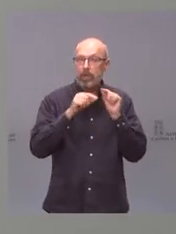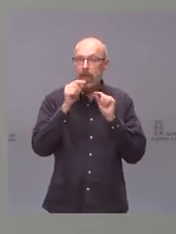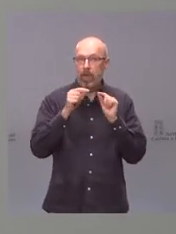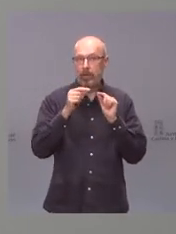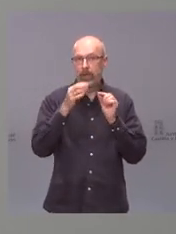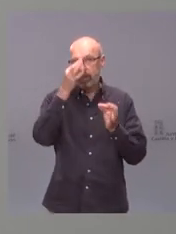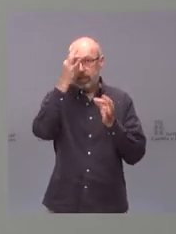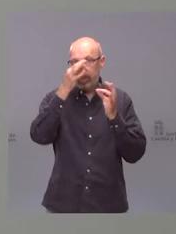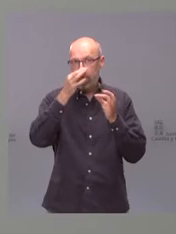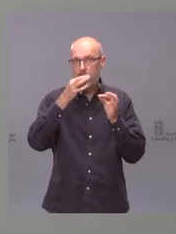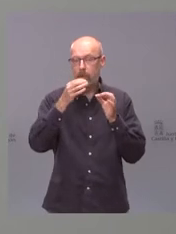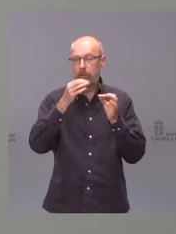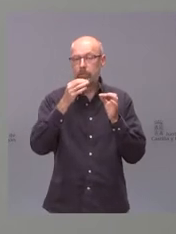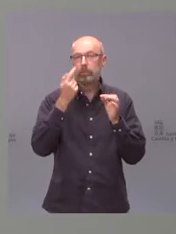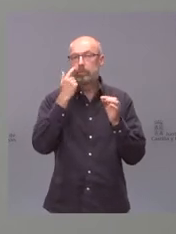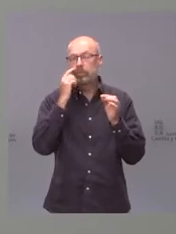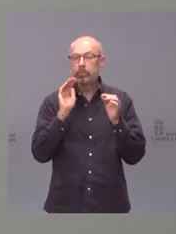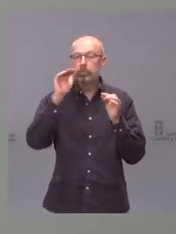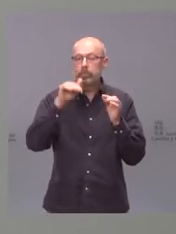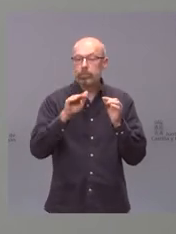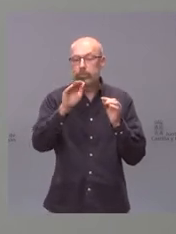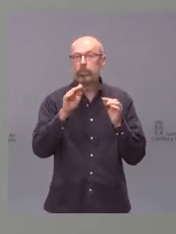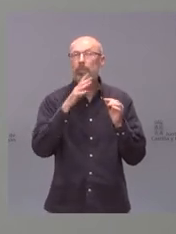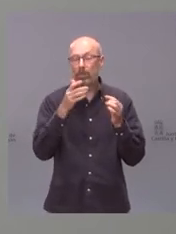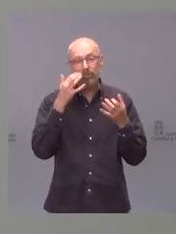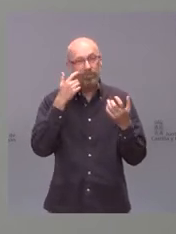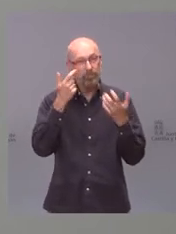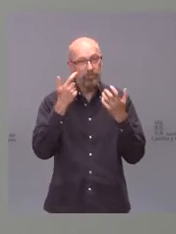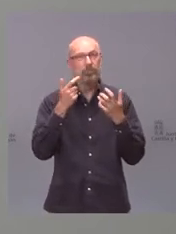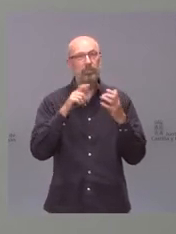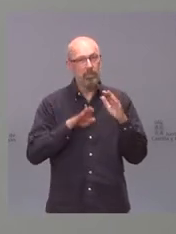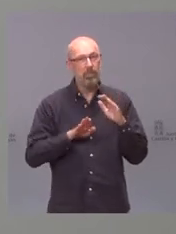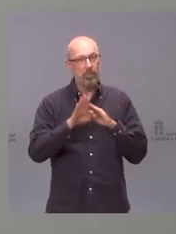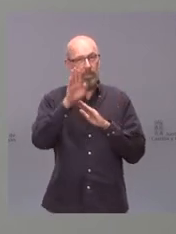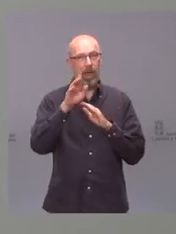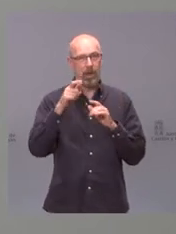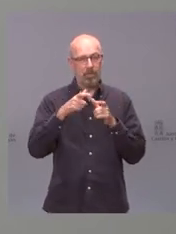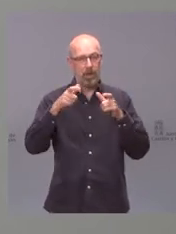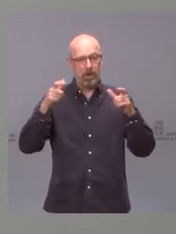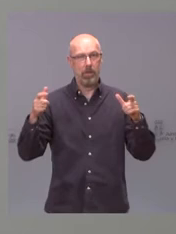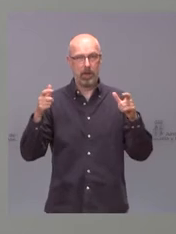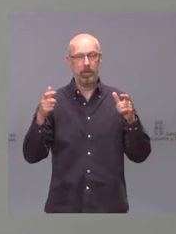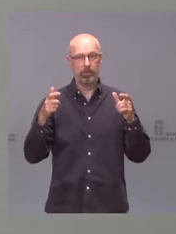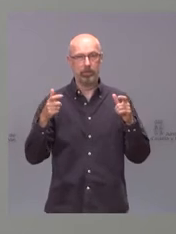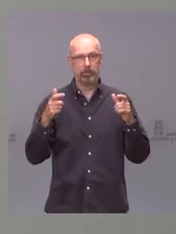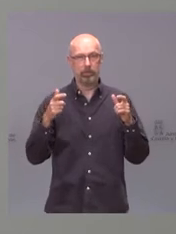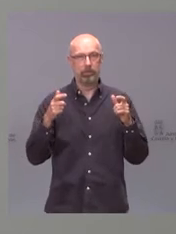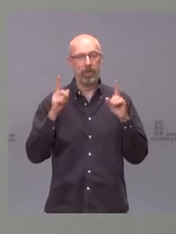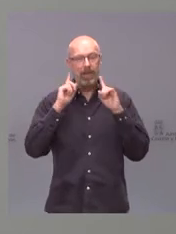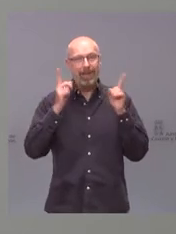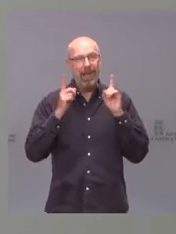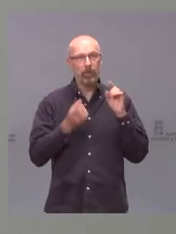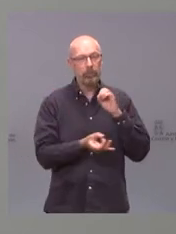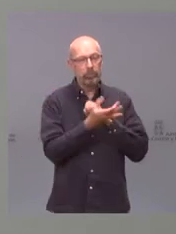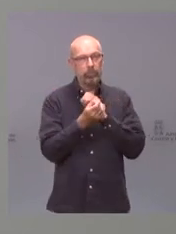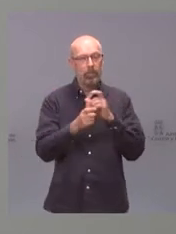que están presentando un alza en cuanto a incremento de incidencias acumuladas y